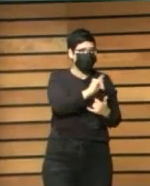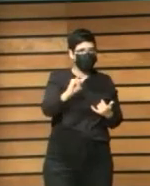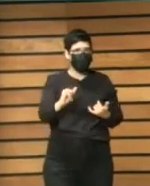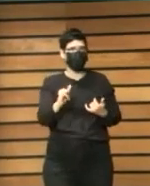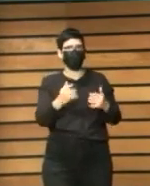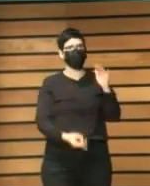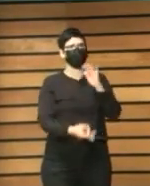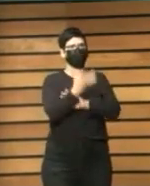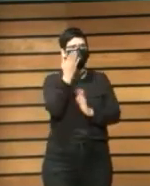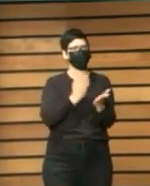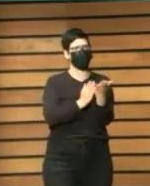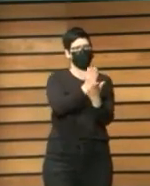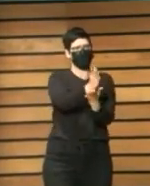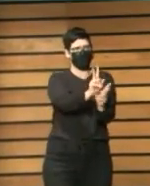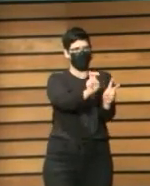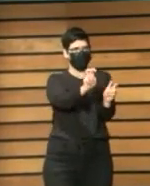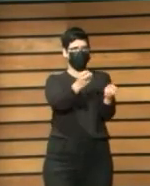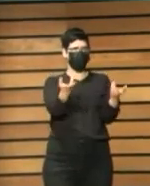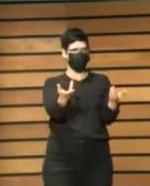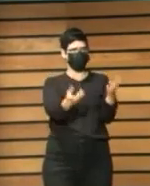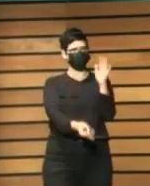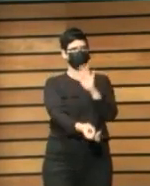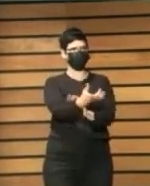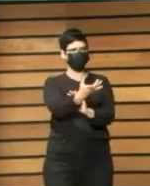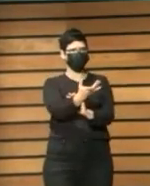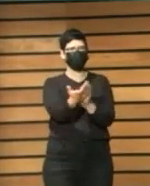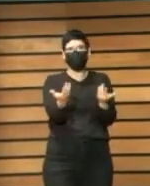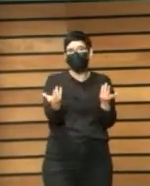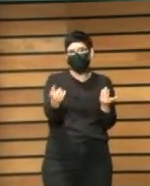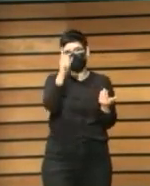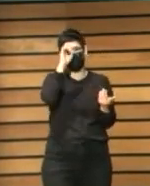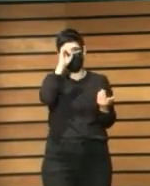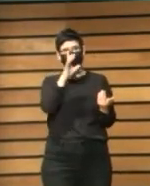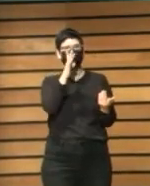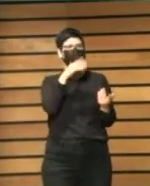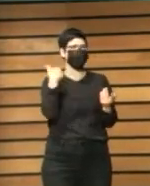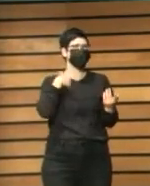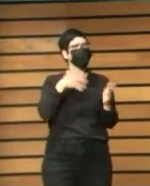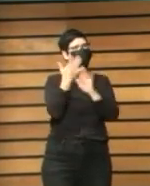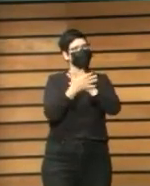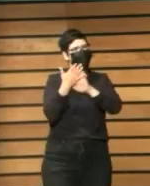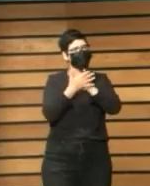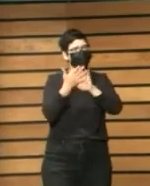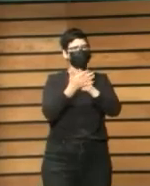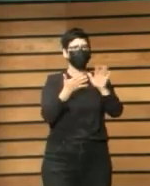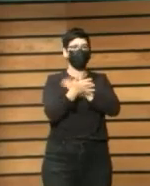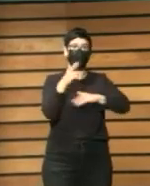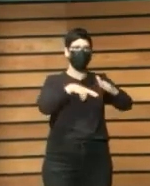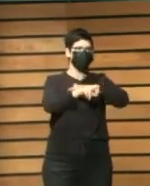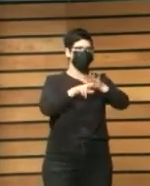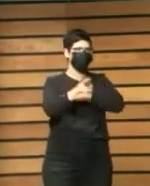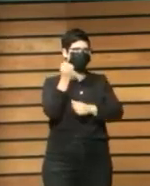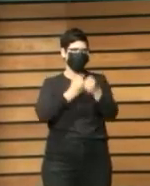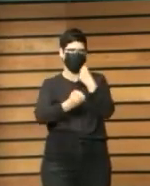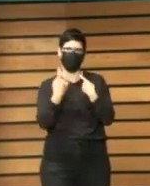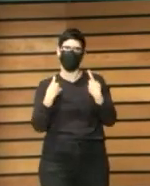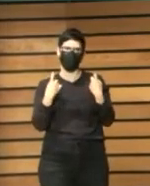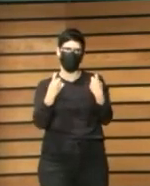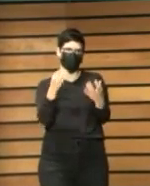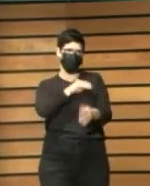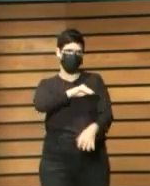tener que crear una línea nueva? no lo sé por aquello de que estabas hablando de muchos recursos económicos y